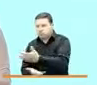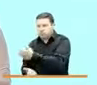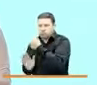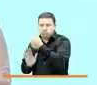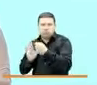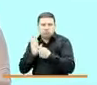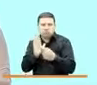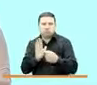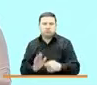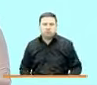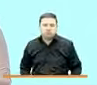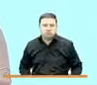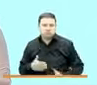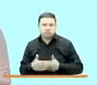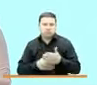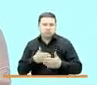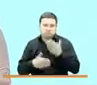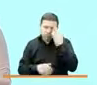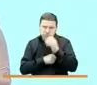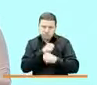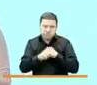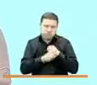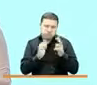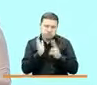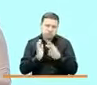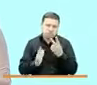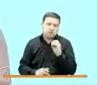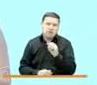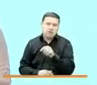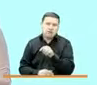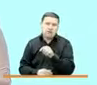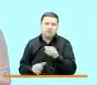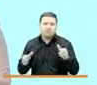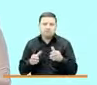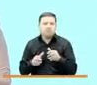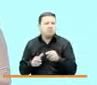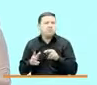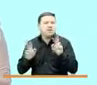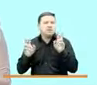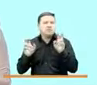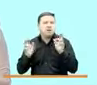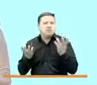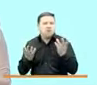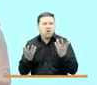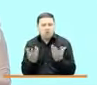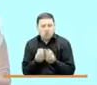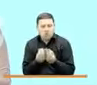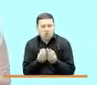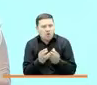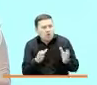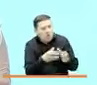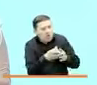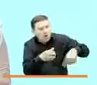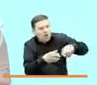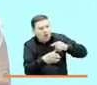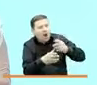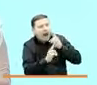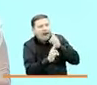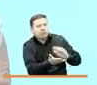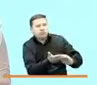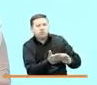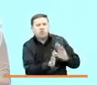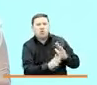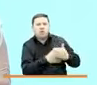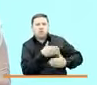a los avances en el año 2020 de la unidad para las víctimas tiene que ver con la reparación colectiva es un proceso en el